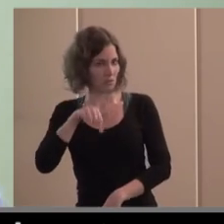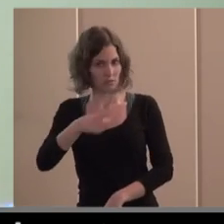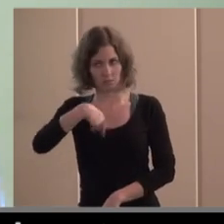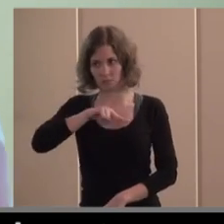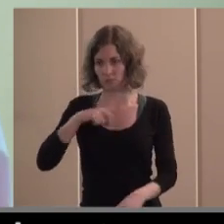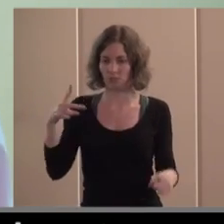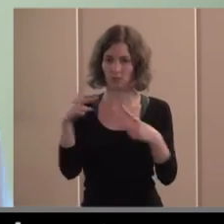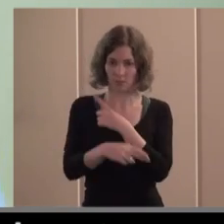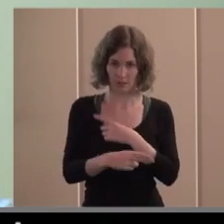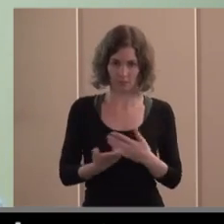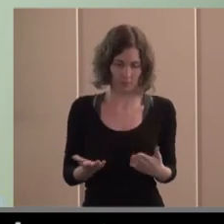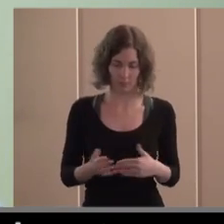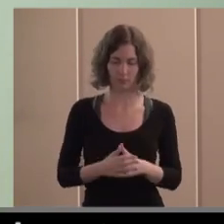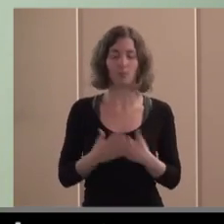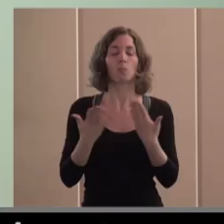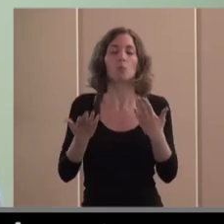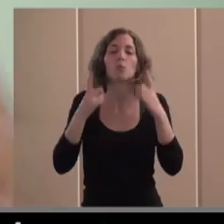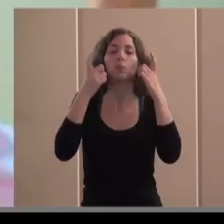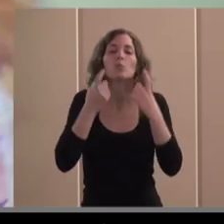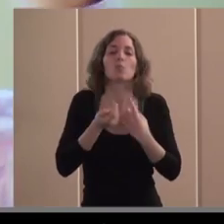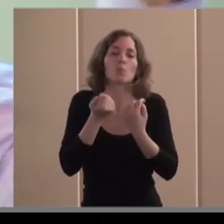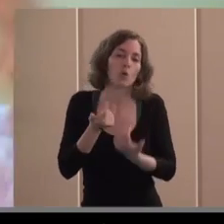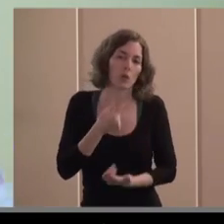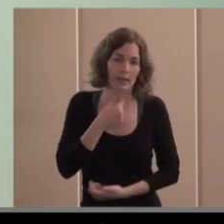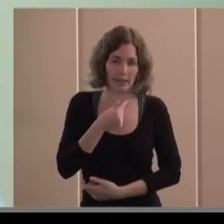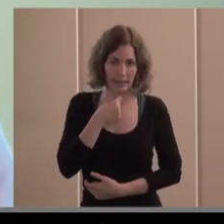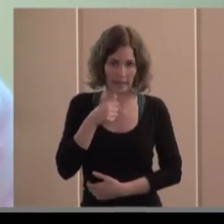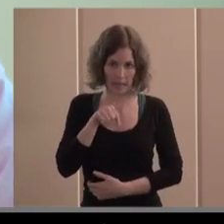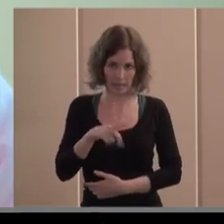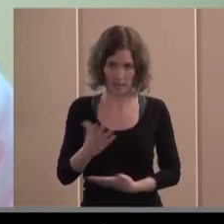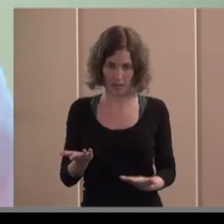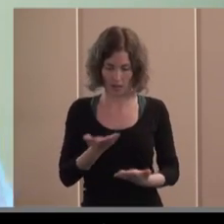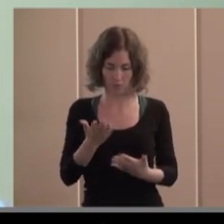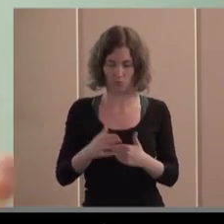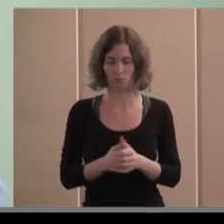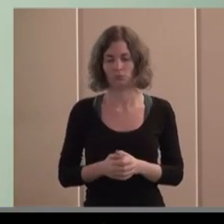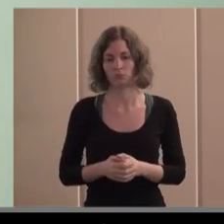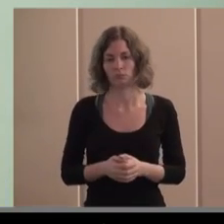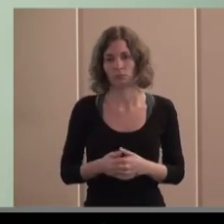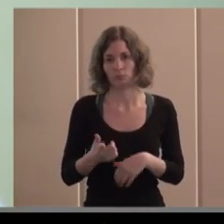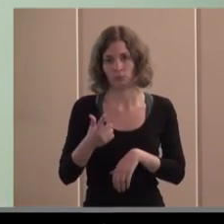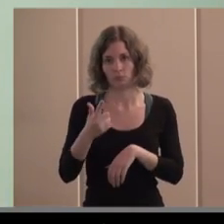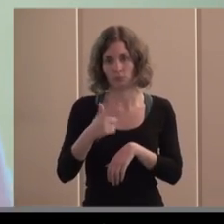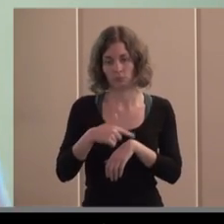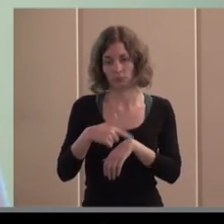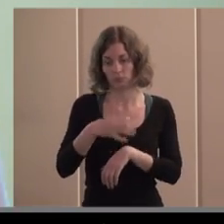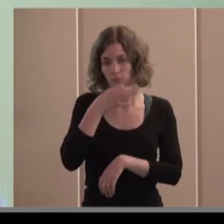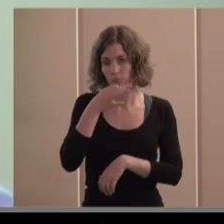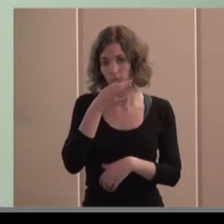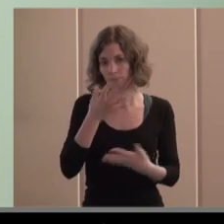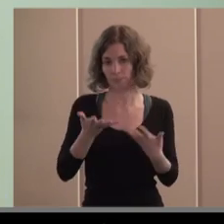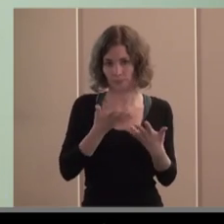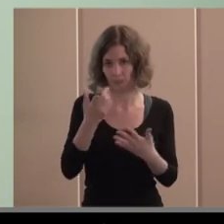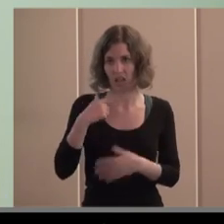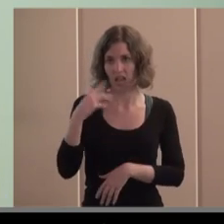eso sea así por meter un poquito de gracia a esto de la clase para no a estas horas de la tarde la